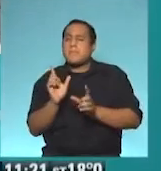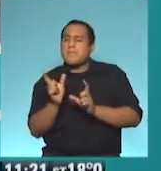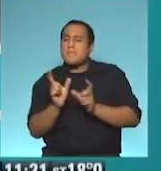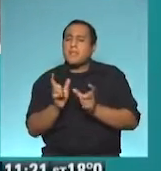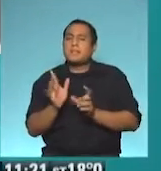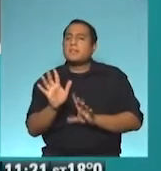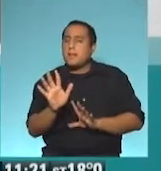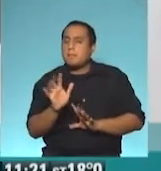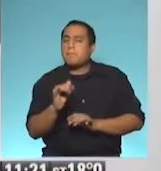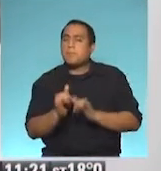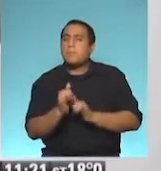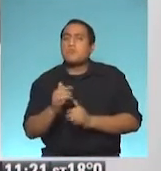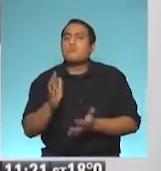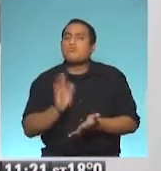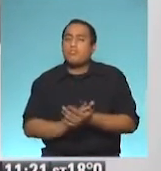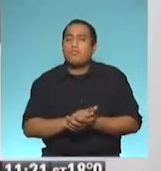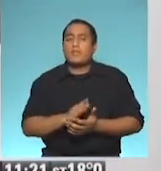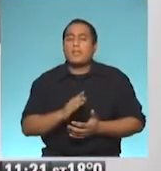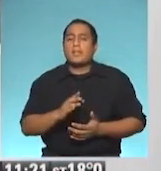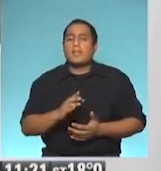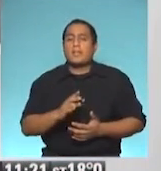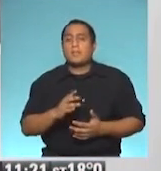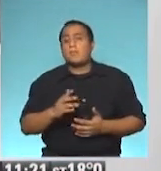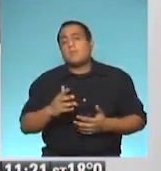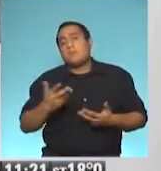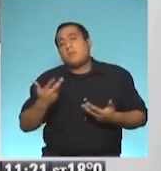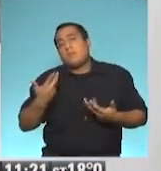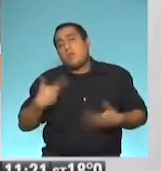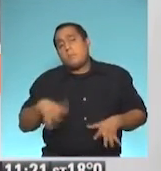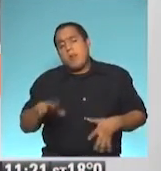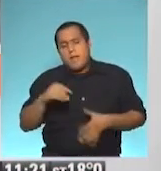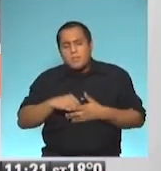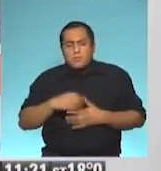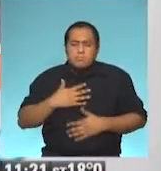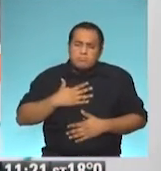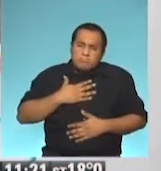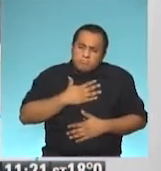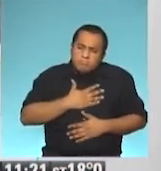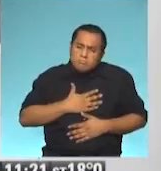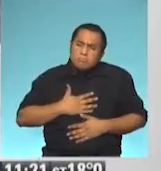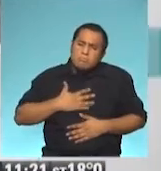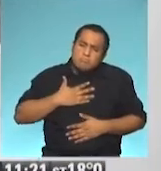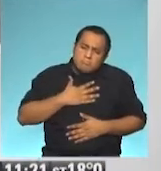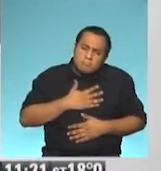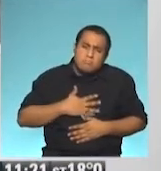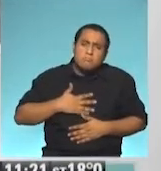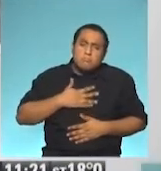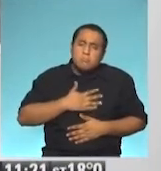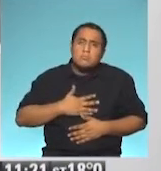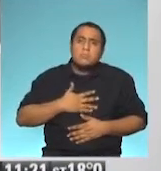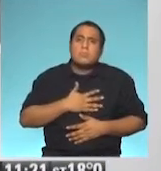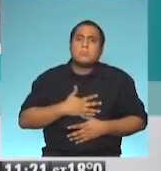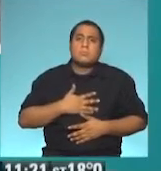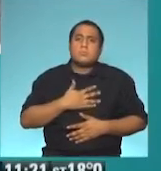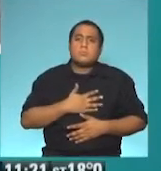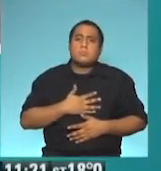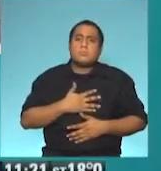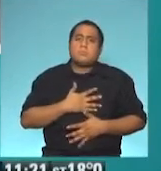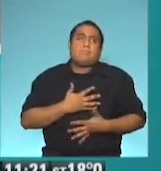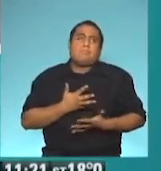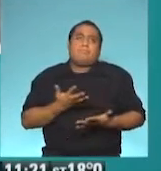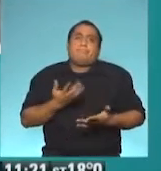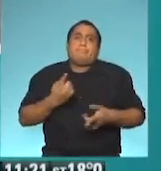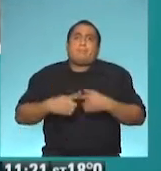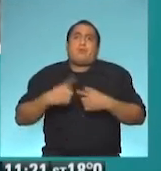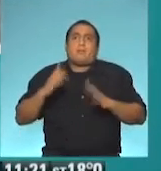relación al malestar, digamos, habitual que uno puede sentir, digamos, justamente por la sensación